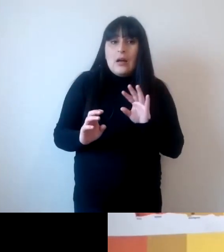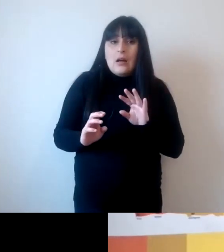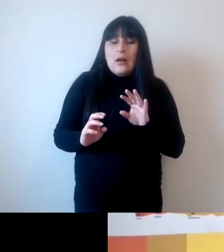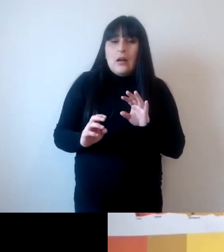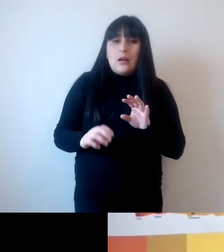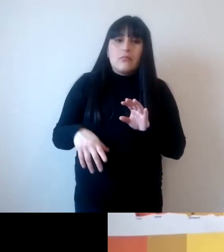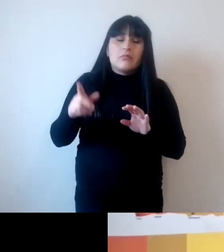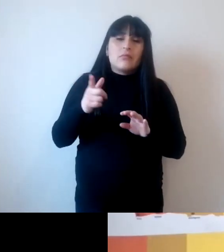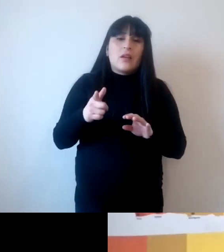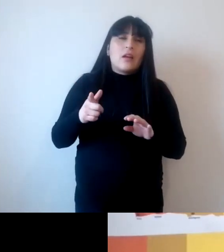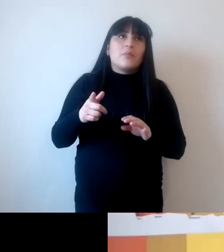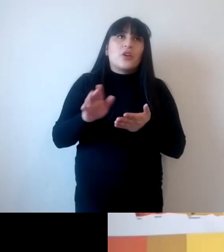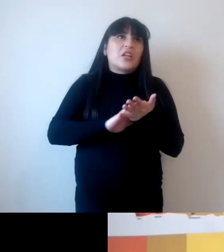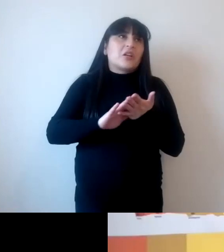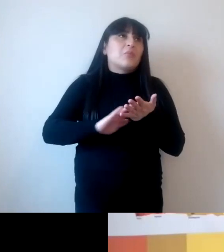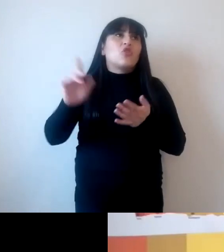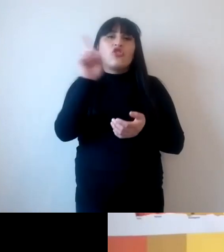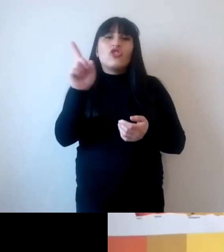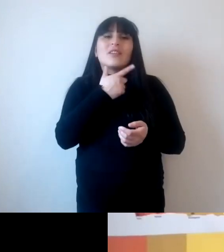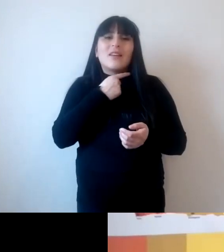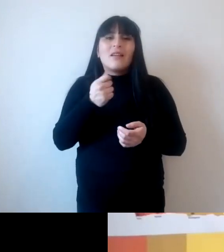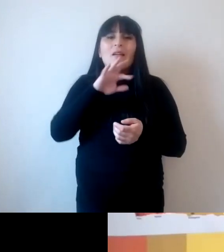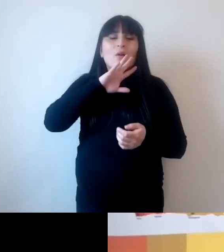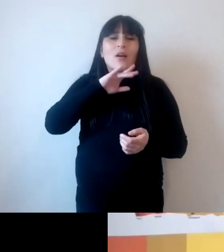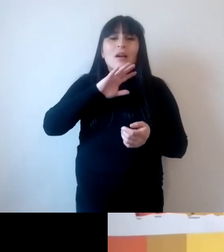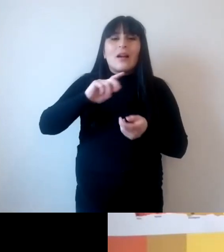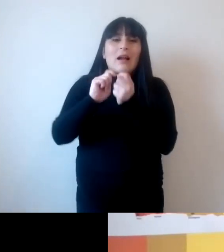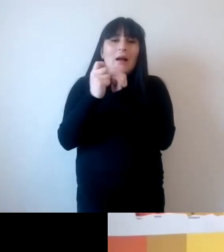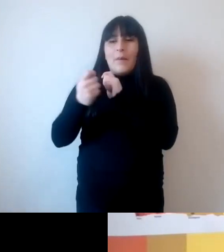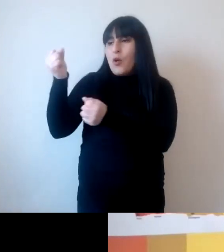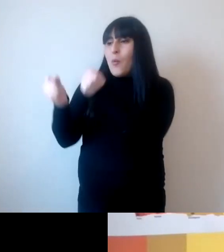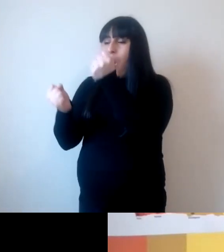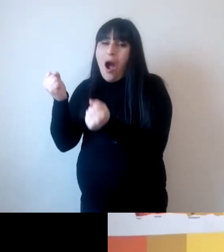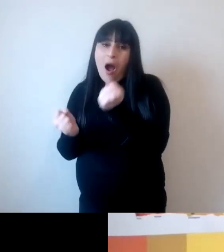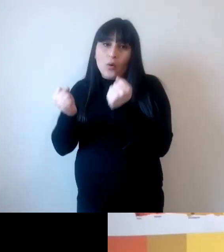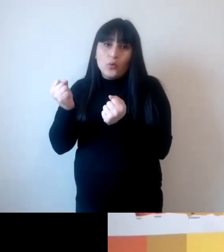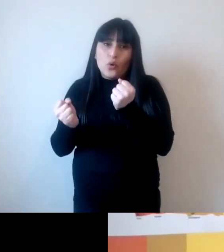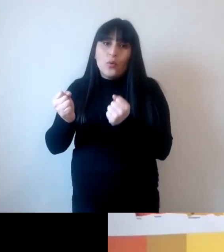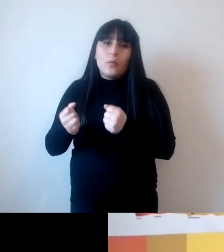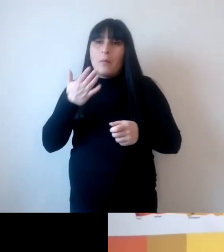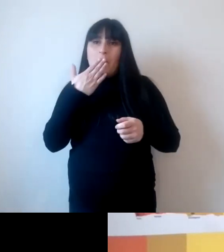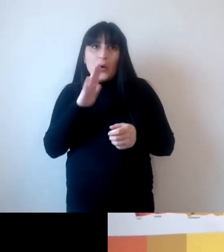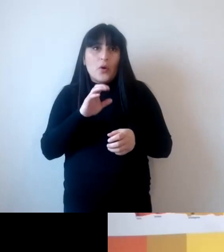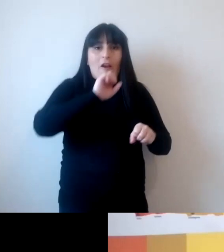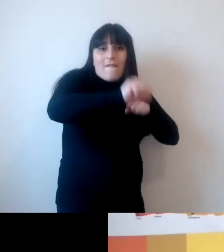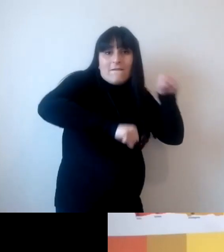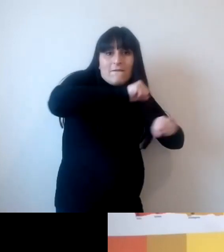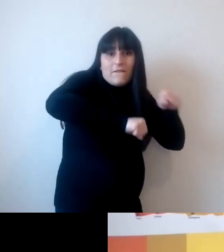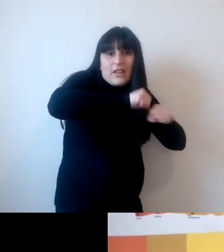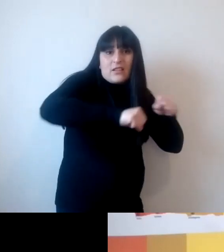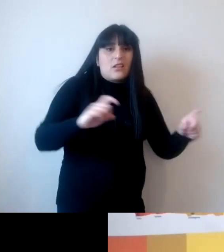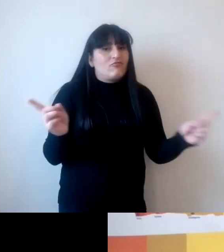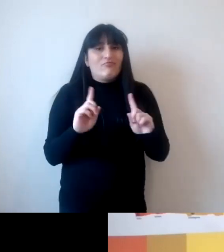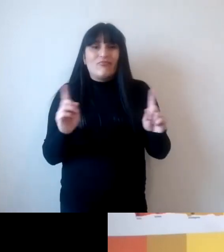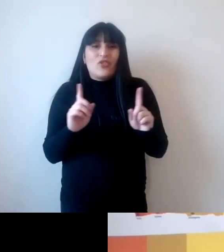bicicleta supone una pérdida de estatus por ejemplo cuando realmente es una ganancia en términos de salud y es una ganancia en